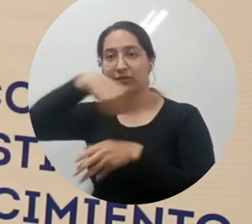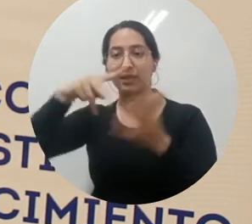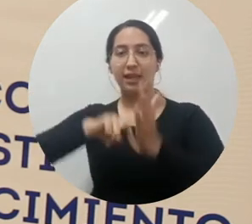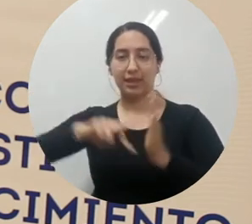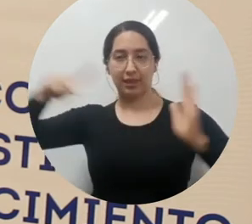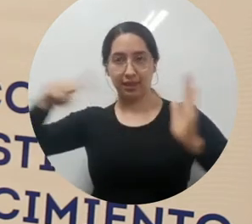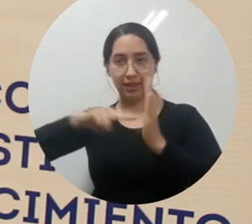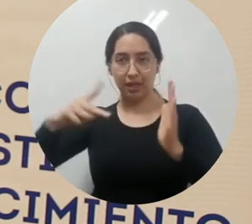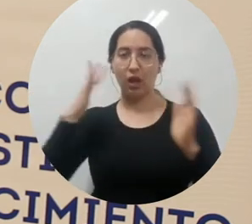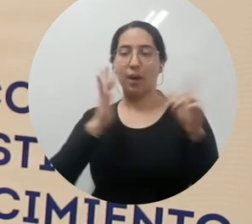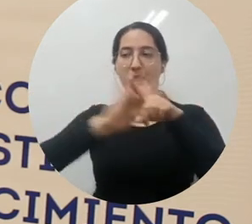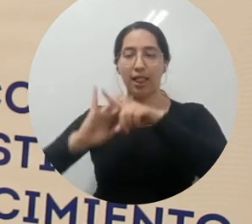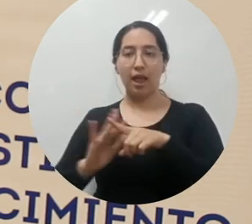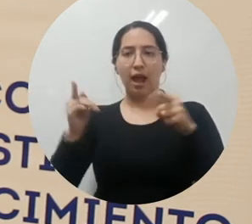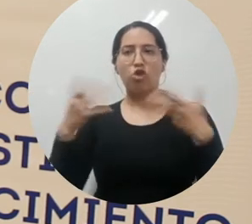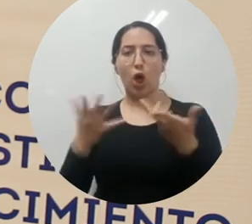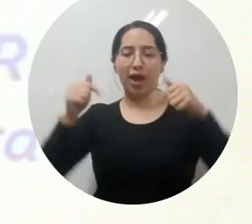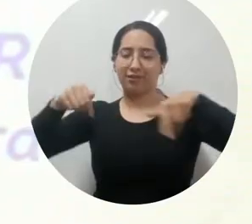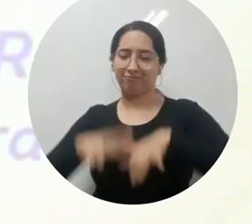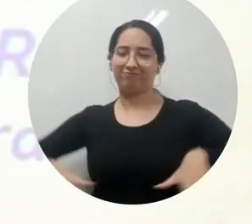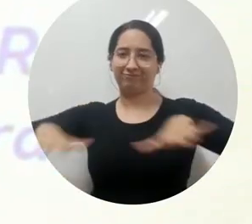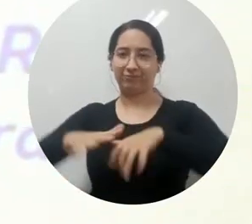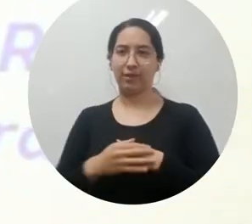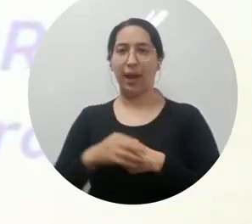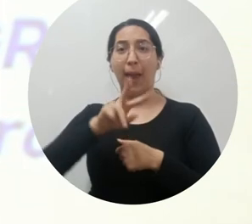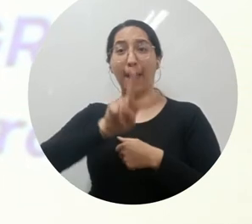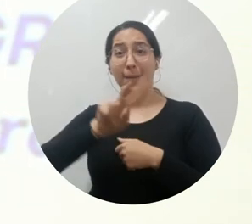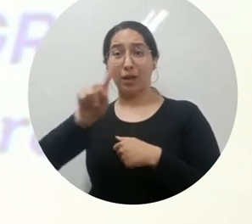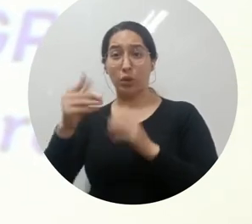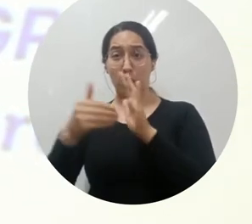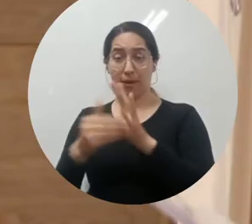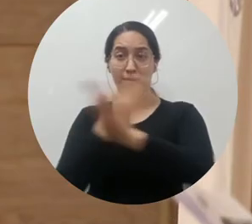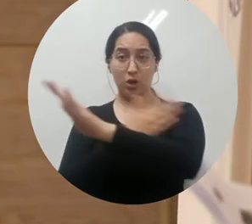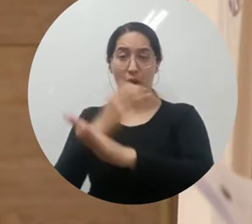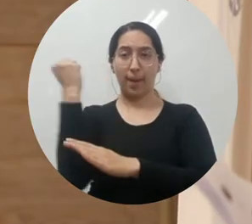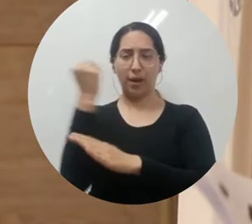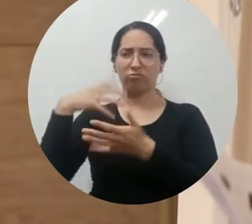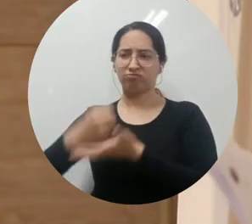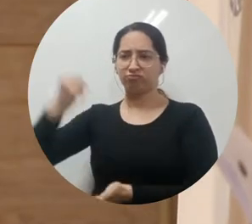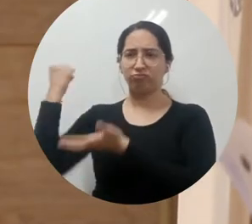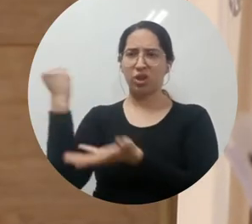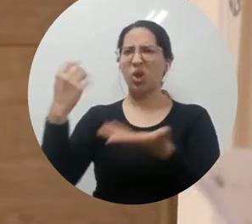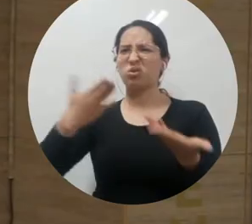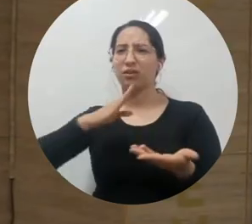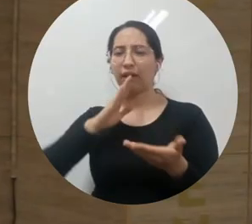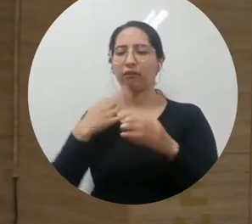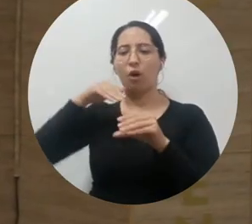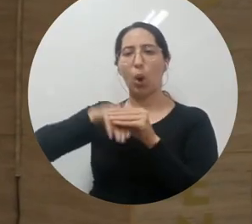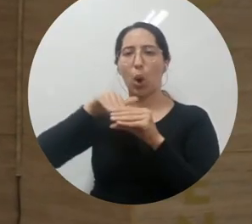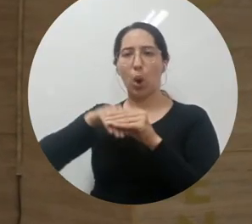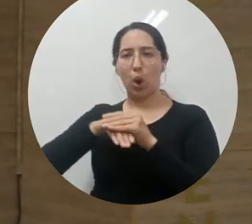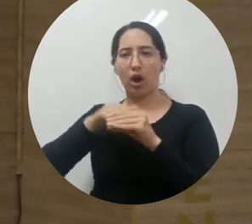tecnologías que van a ser aplicadas a nuestro territorio. Son cerca de 21 mil millones de pesos provenientes del Fondo de Ciencia, Tecnología e